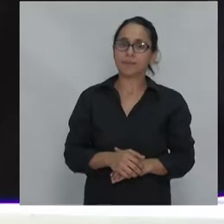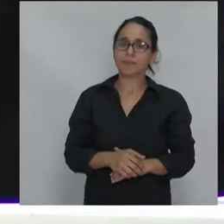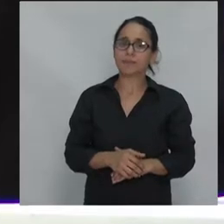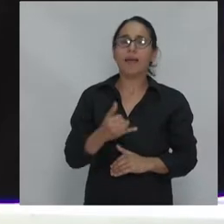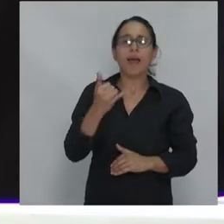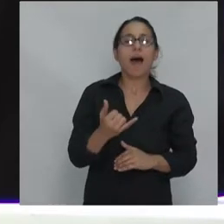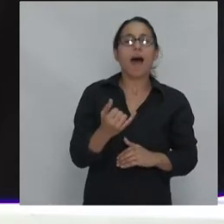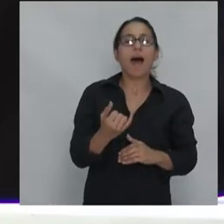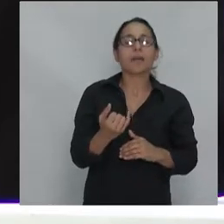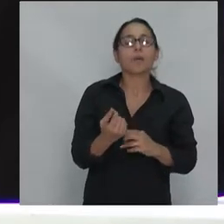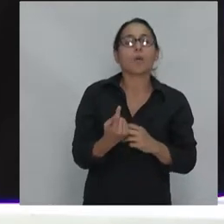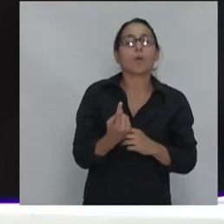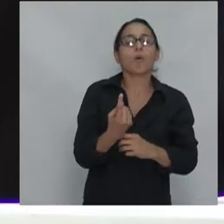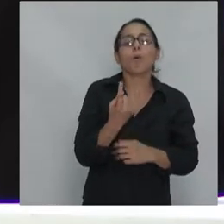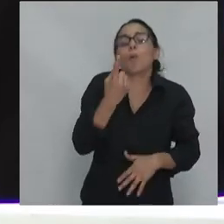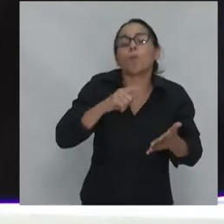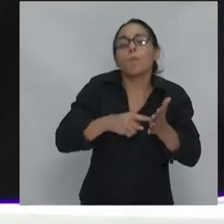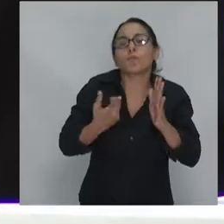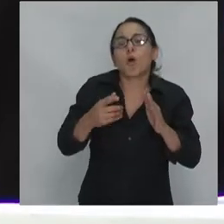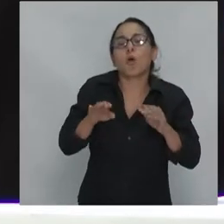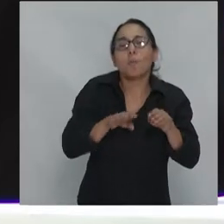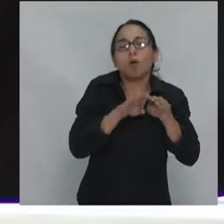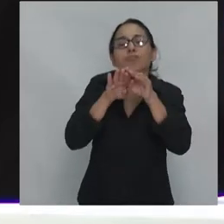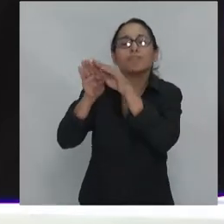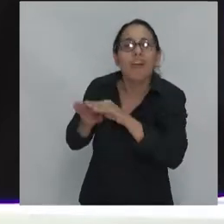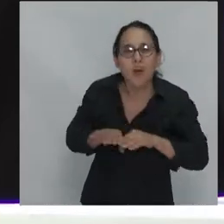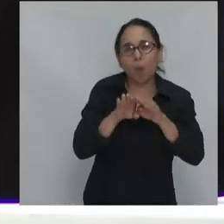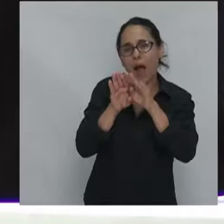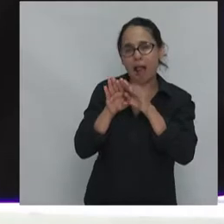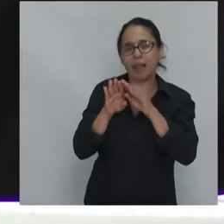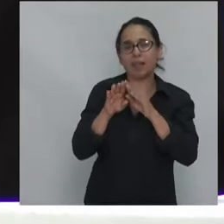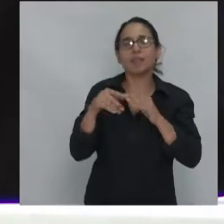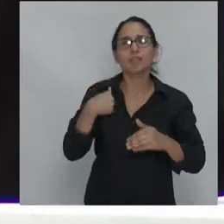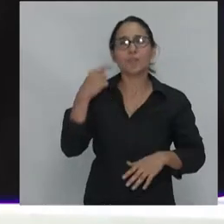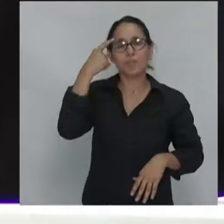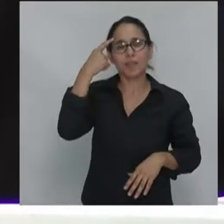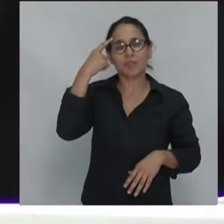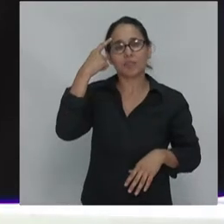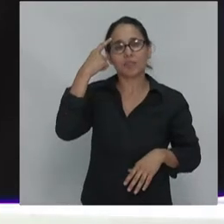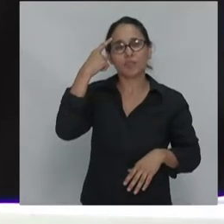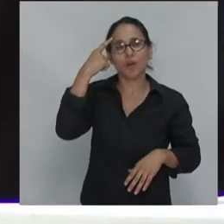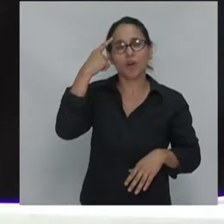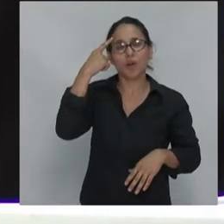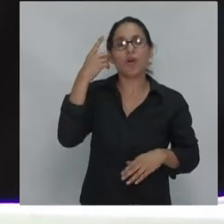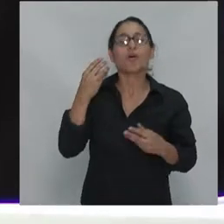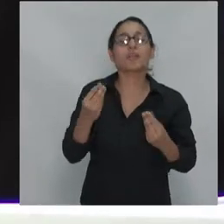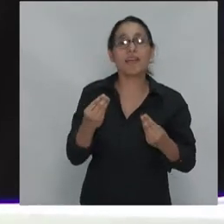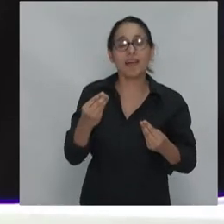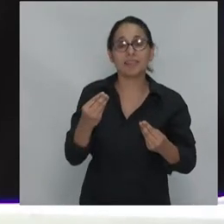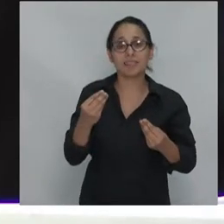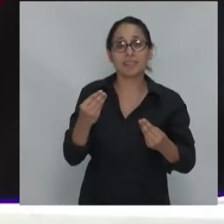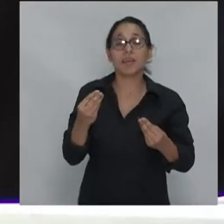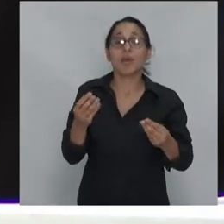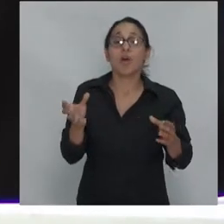común en todos, es lo que está pasando, porque yo creo que fundamentalmente lo que está en juego es la crisis de la hegemonía